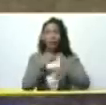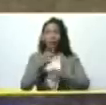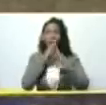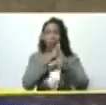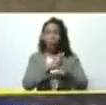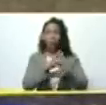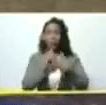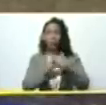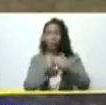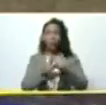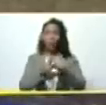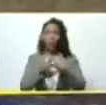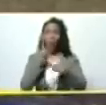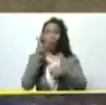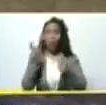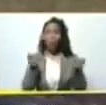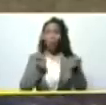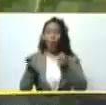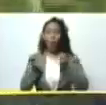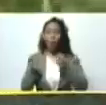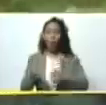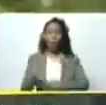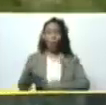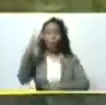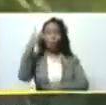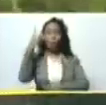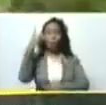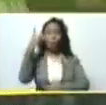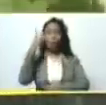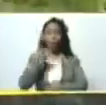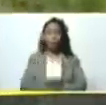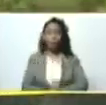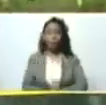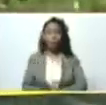óptimos con un manejo de primera y de primer mundo